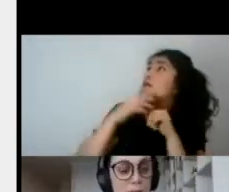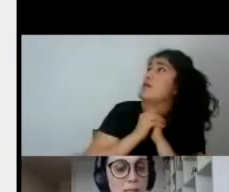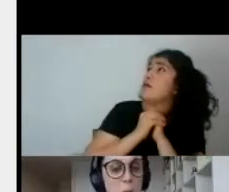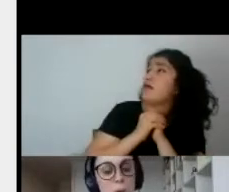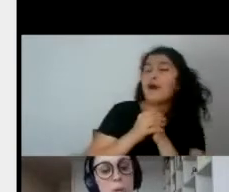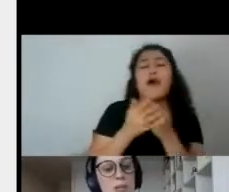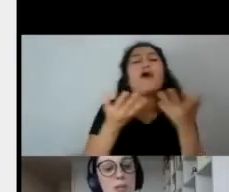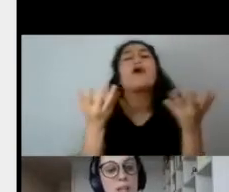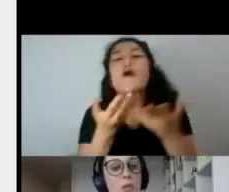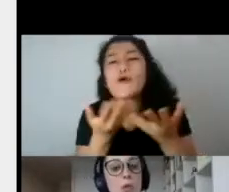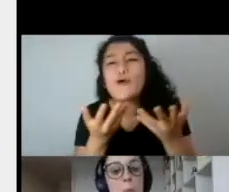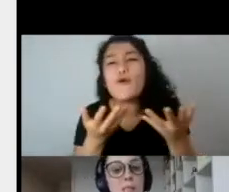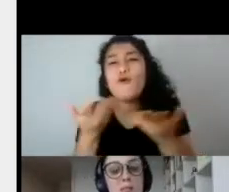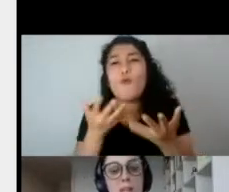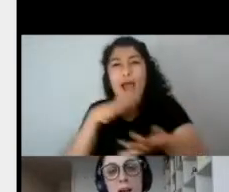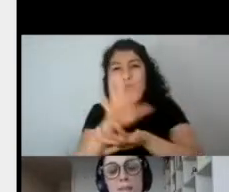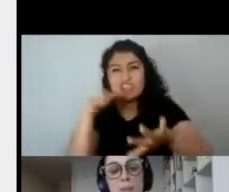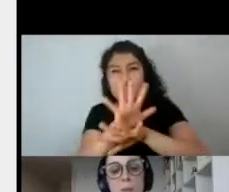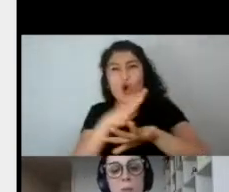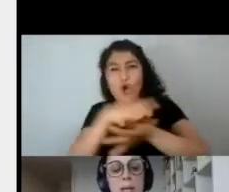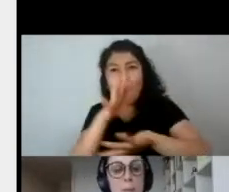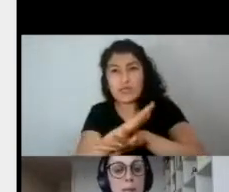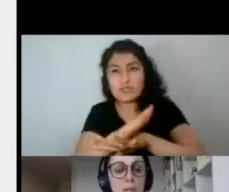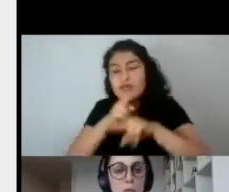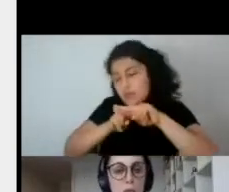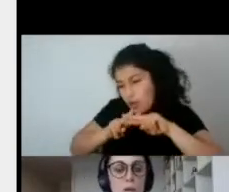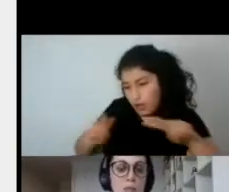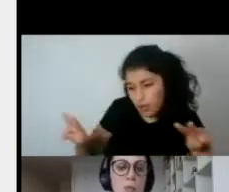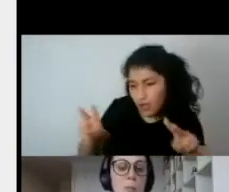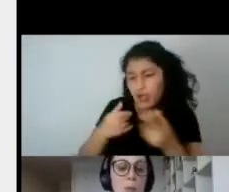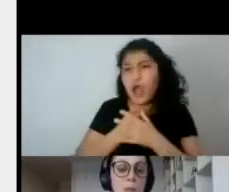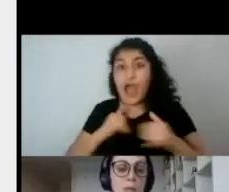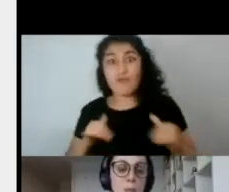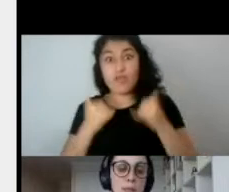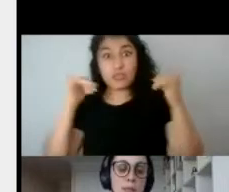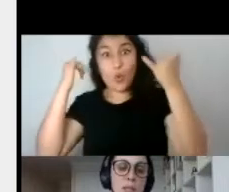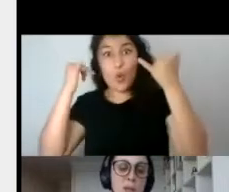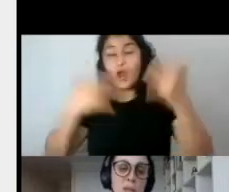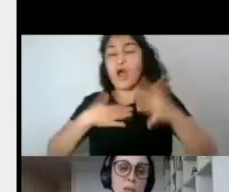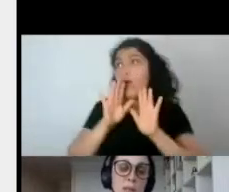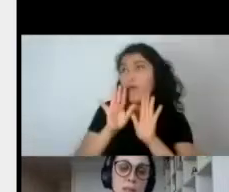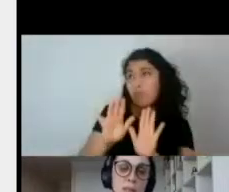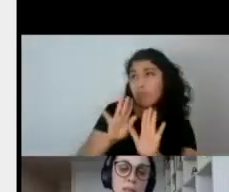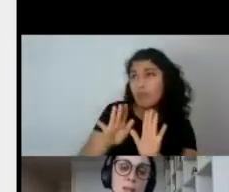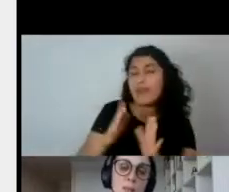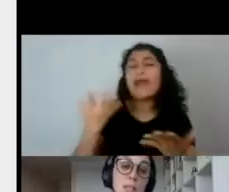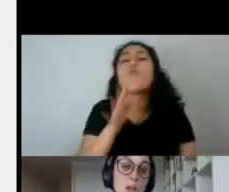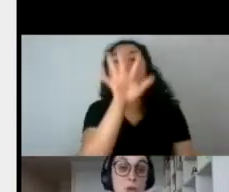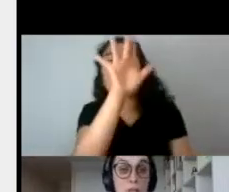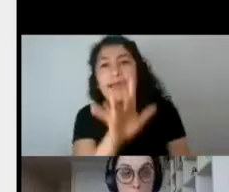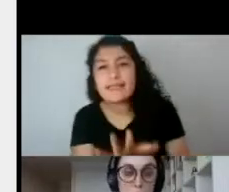¿cómo están en sus posturas? ¿Denotan acción, pasividad, aventura, espera? Todas estas son preguntas, como les decía, que nos ayudan a entender,